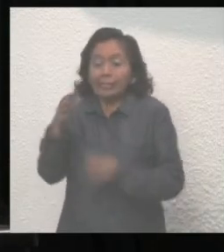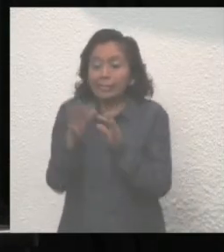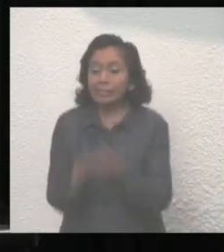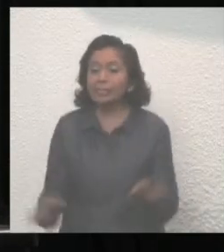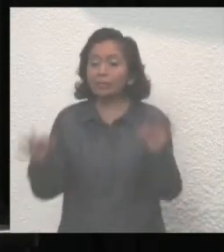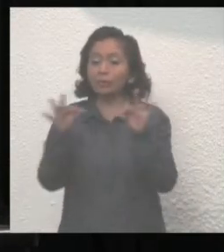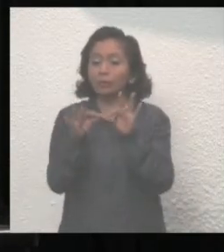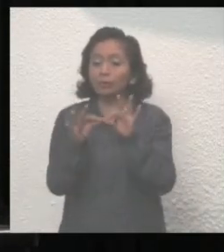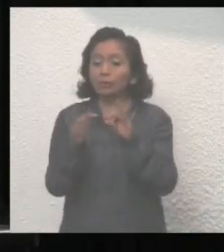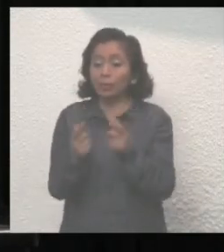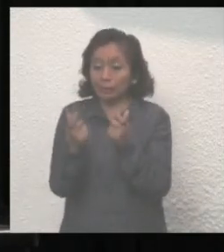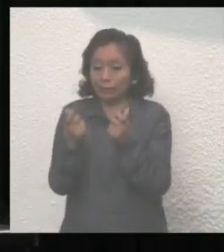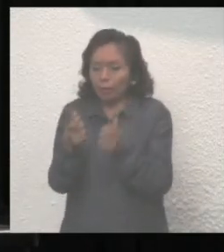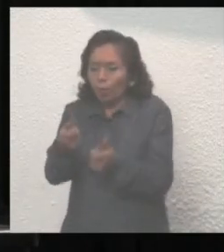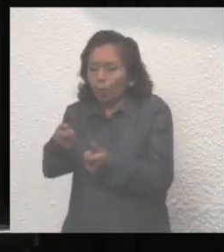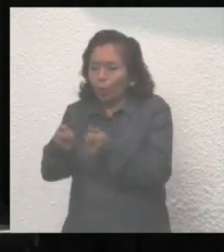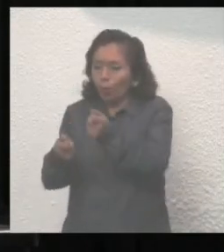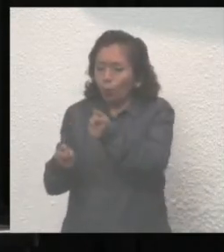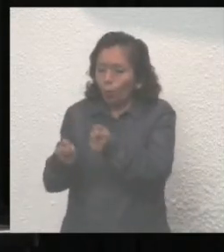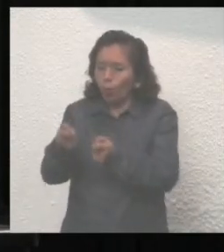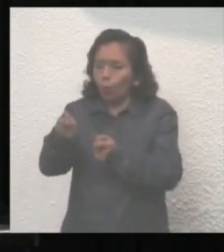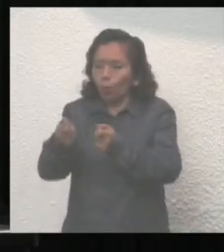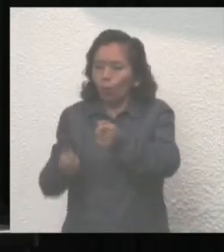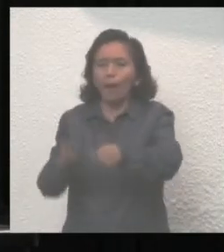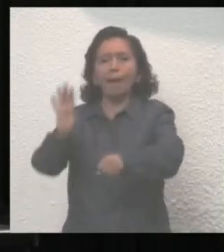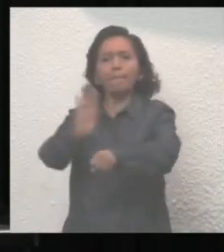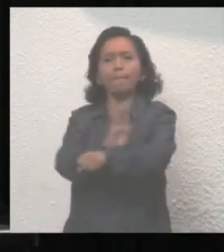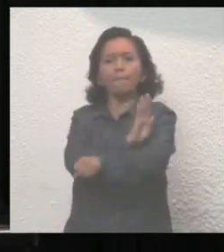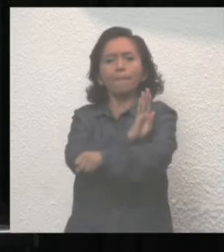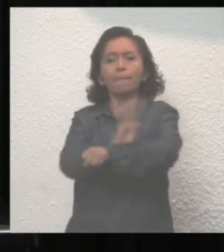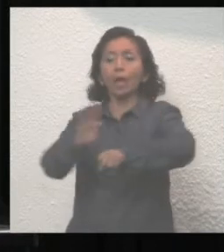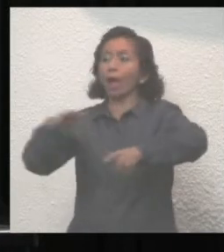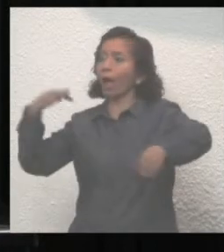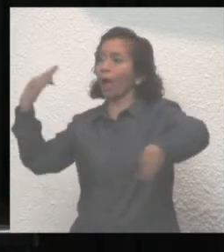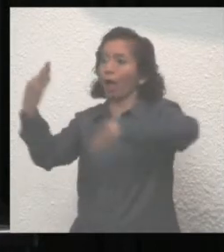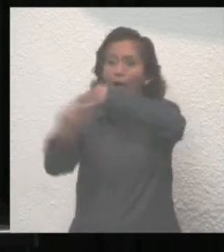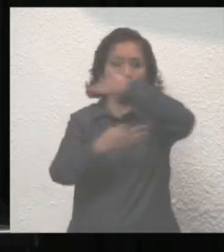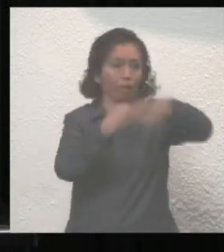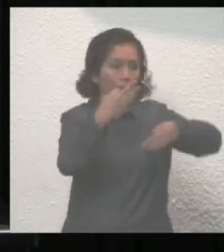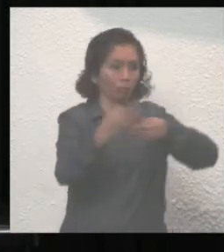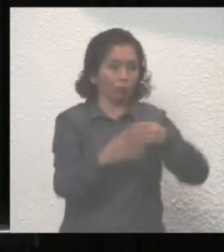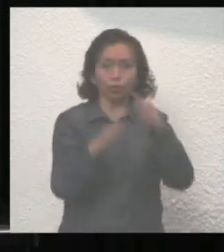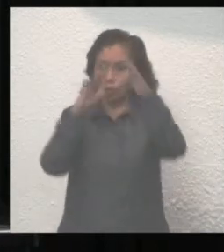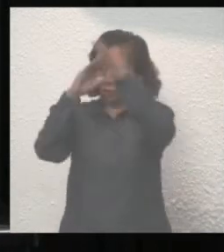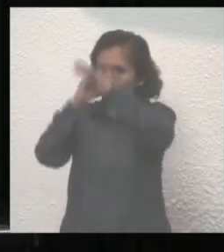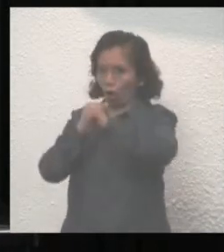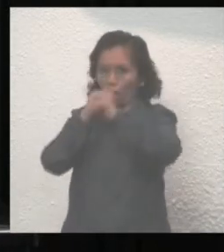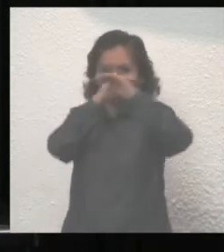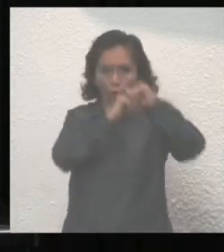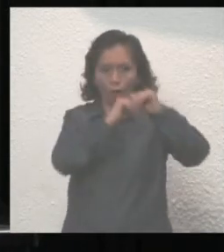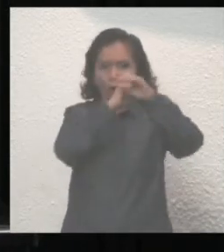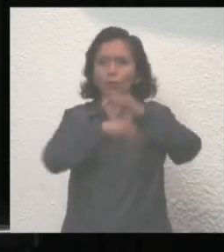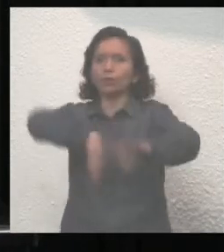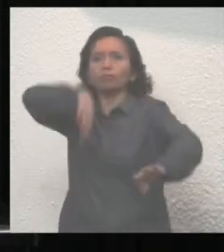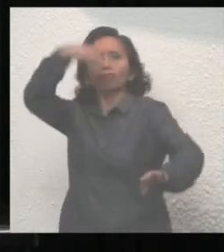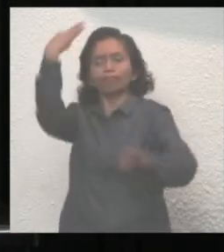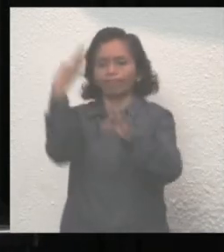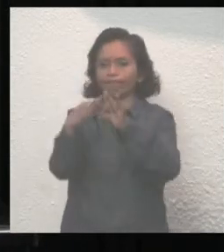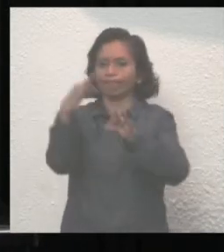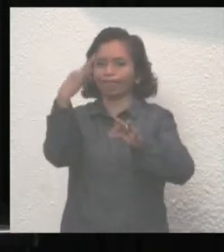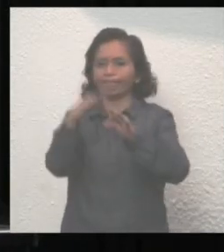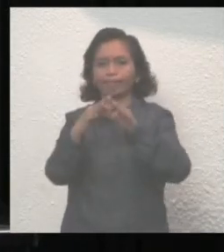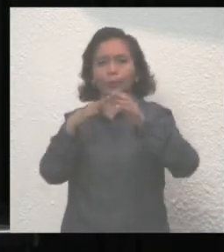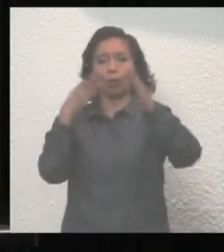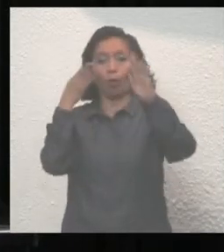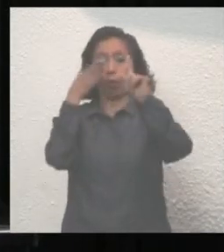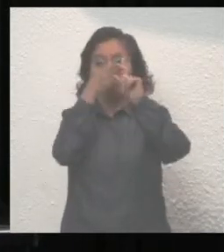recursos tienen que ser para beneficio de todos y de conformidad al cumplimiento de los compromisos asumidos.